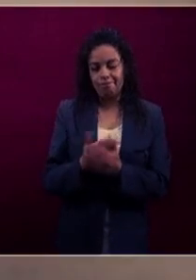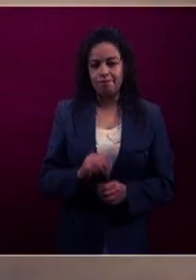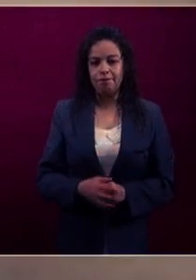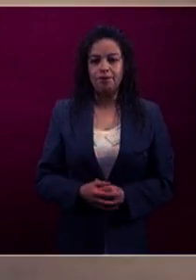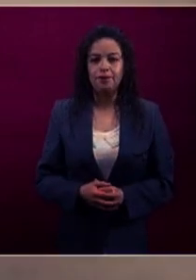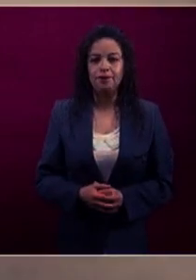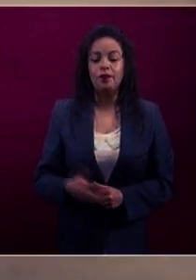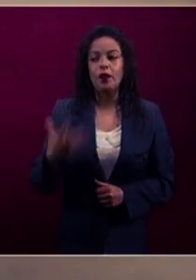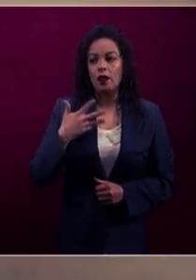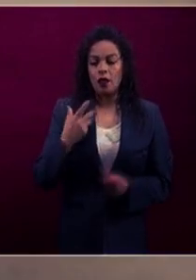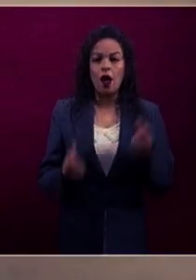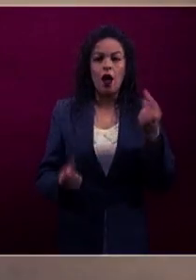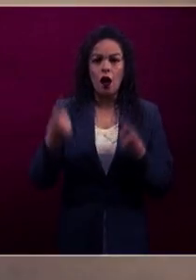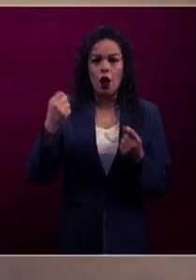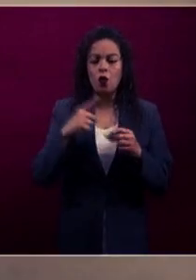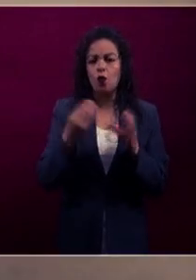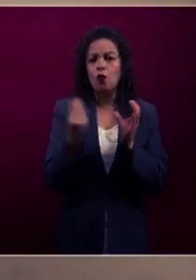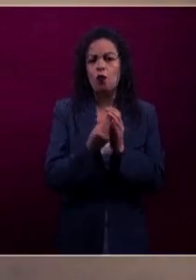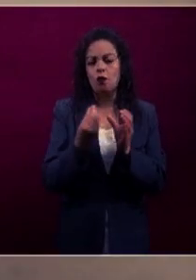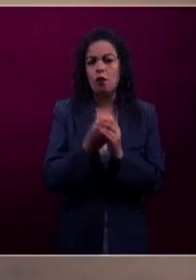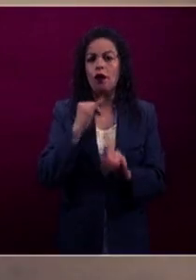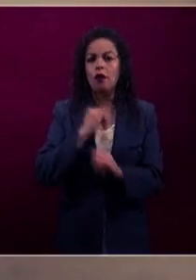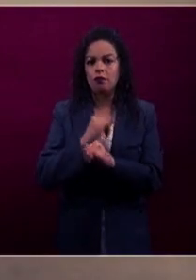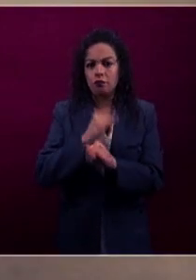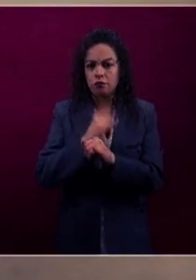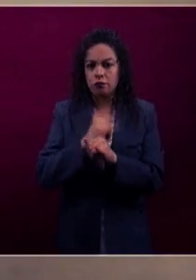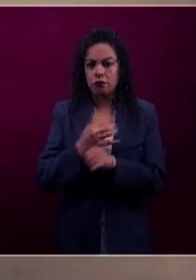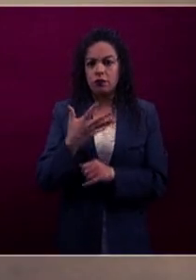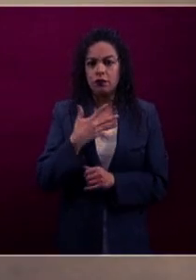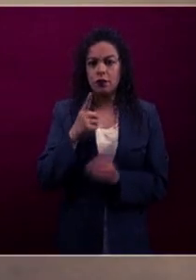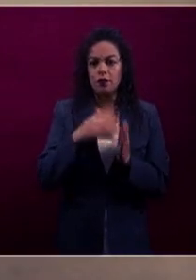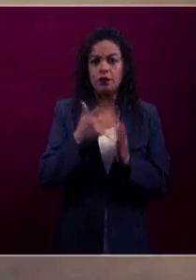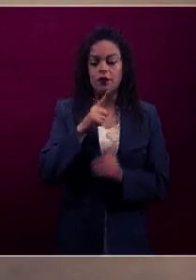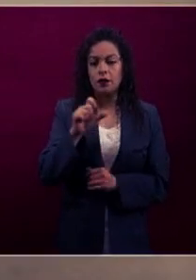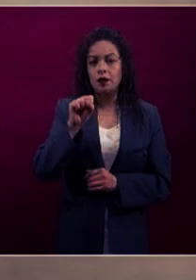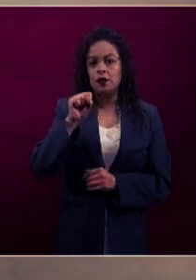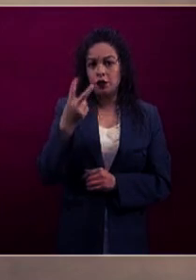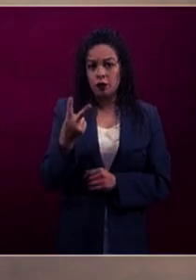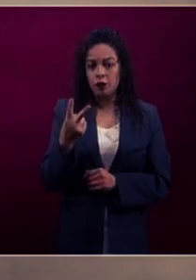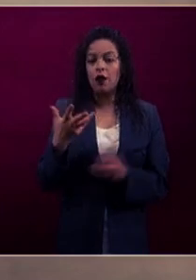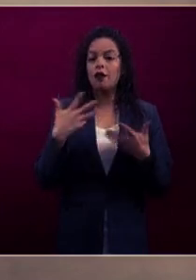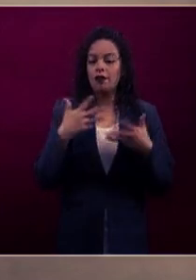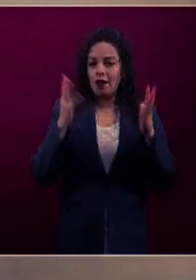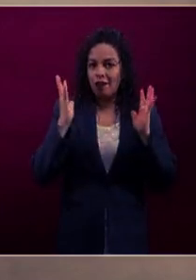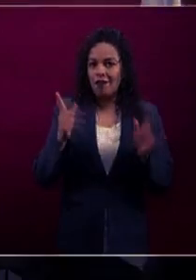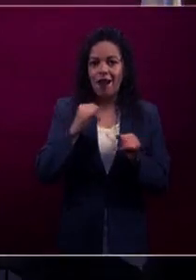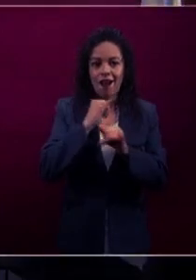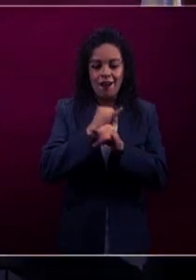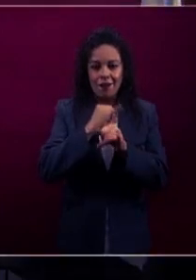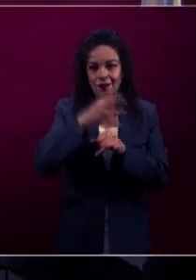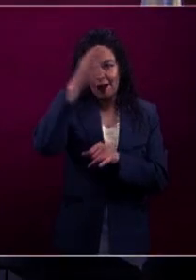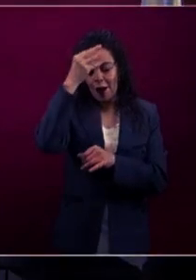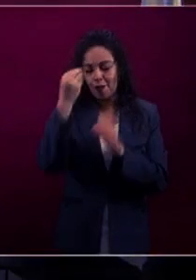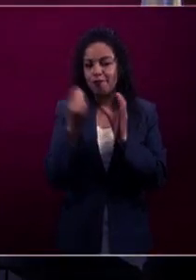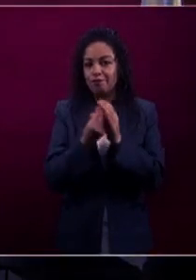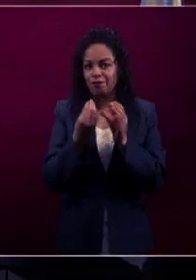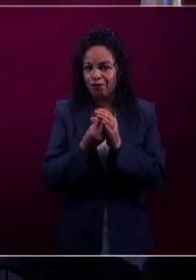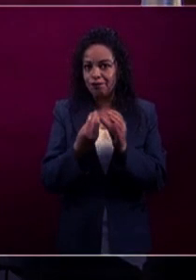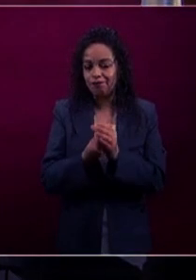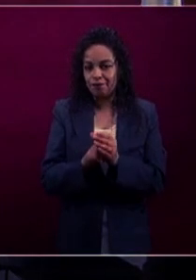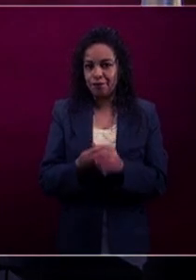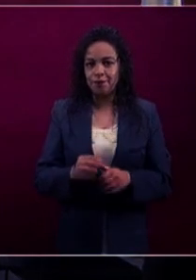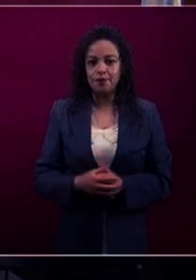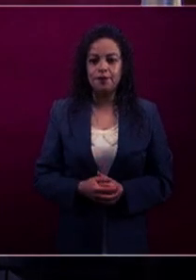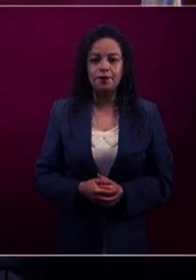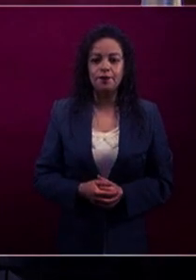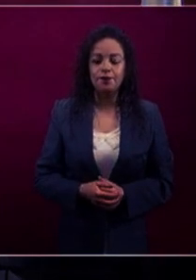actualmente tenemos registrados 1,762 que han tomado este tipo de cursos. Adelante, por favor. En cuanto